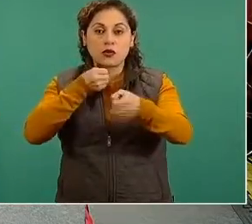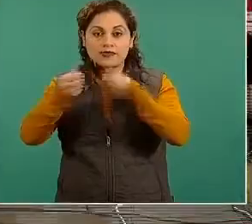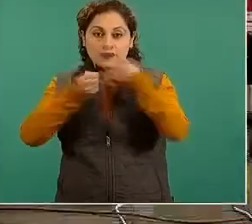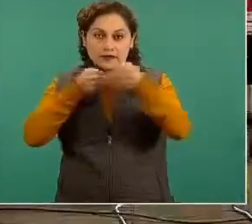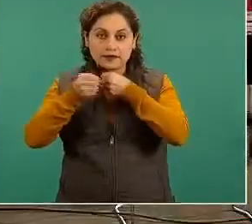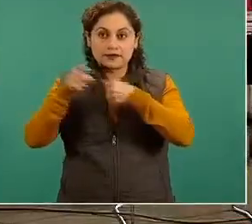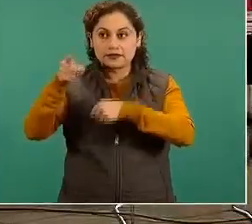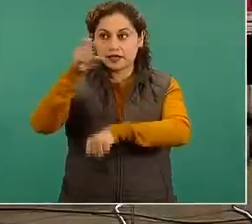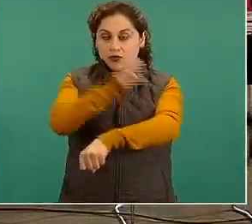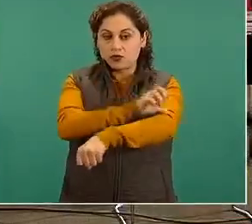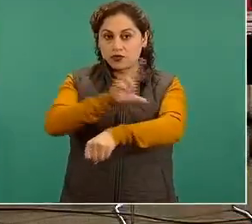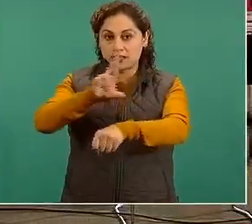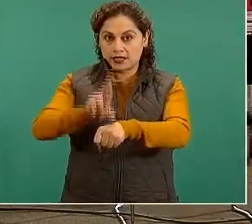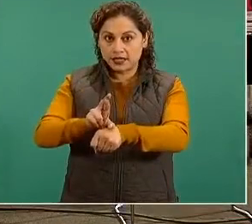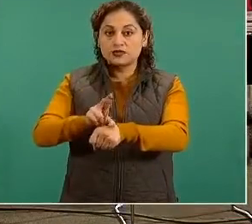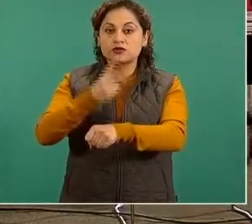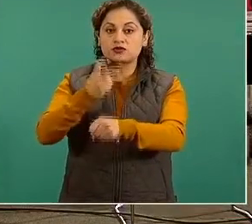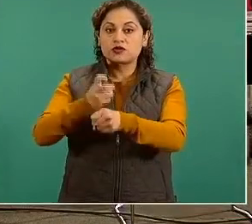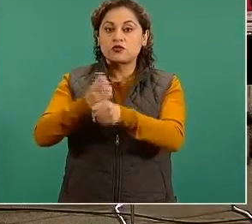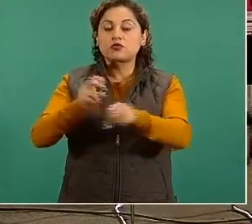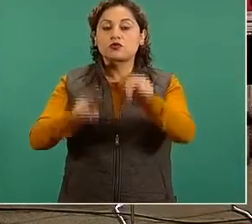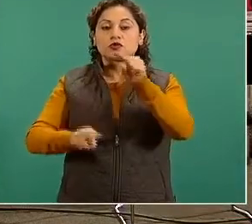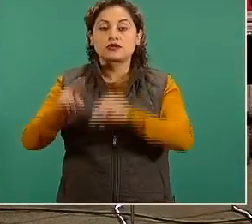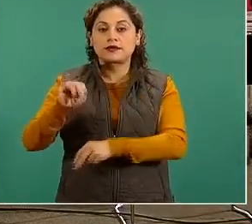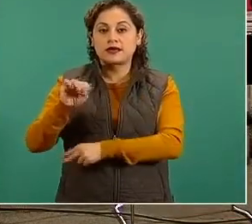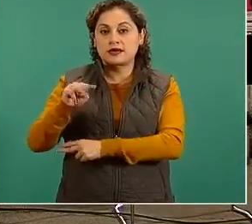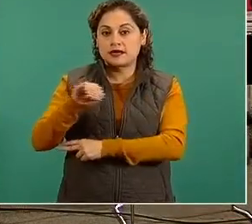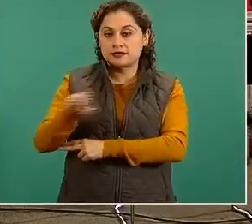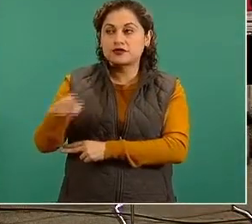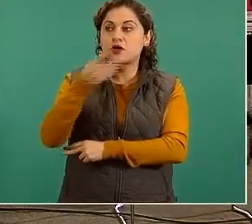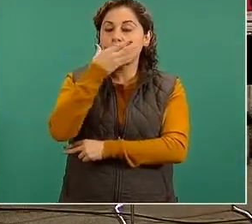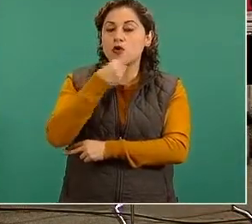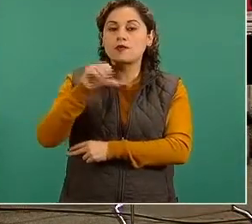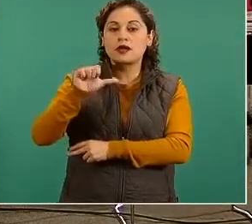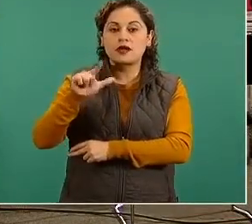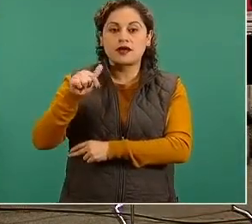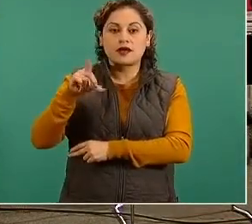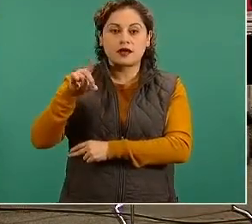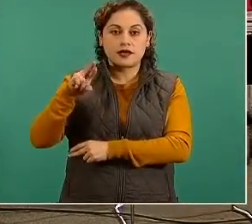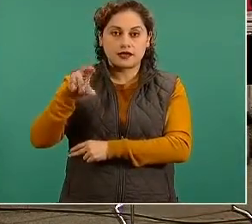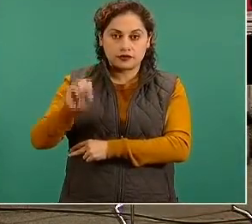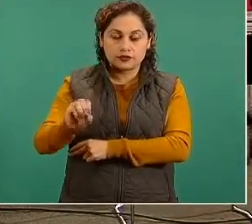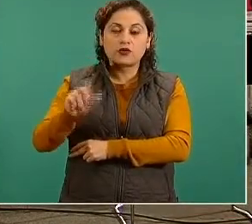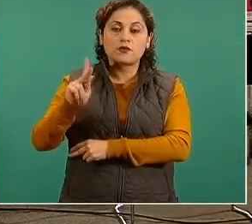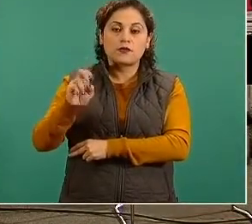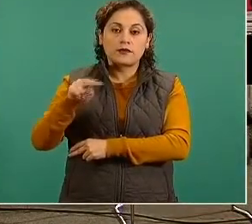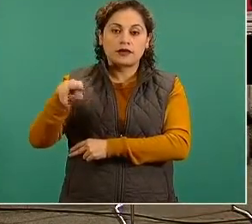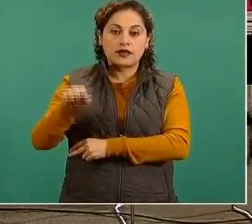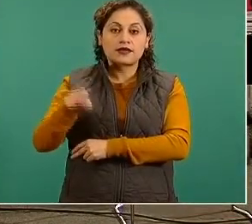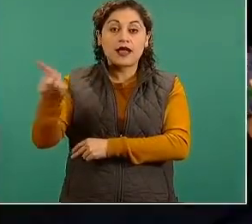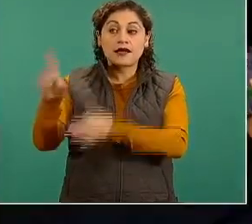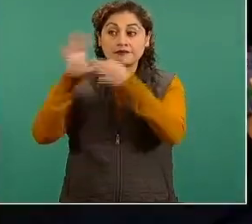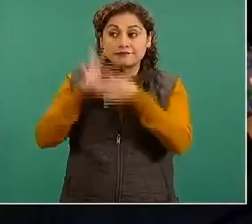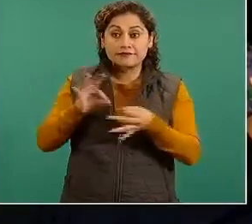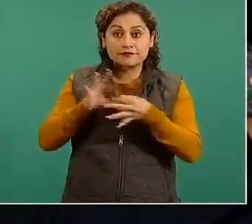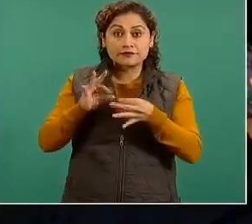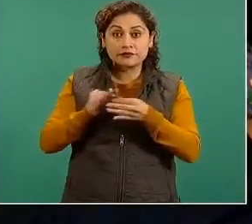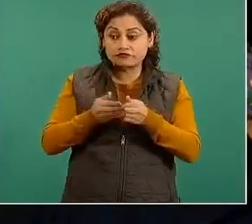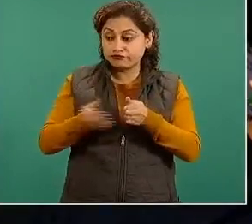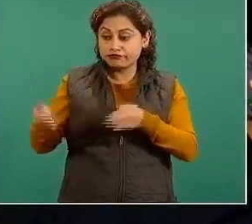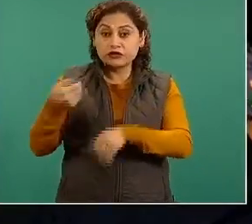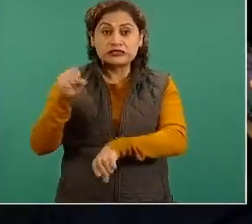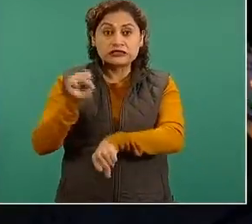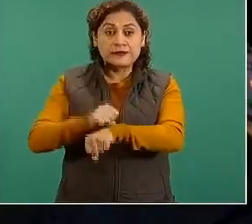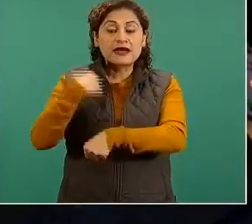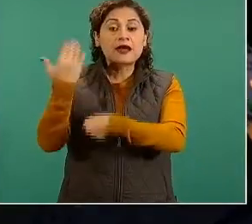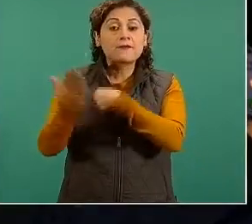de segundo nivel del IMSS, Alejandro Raúl Peña, quien nos dijo que estas semanas que vienen son muy duras porque existe el riesgo